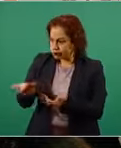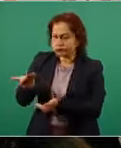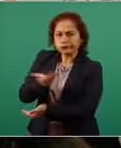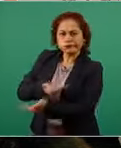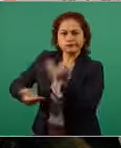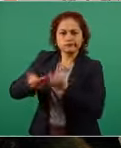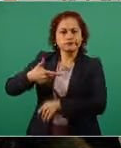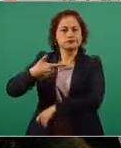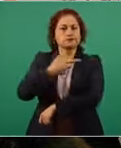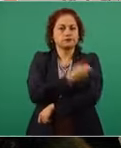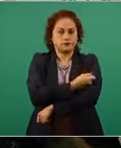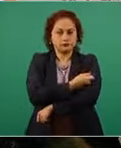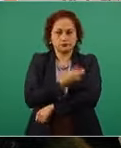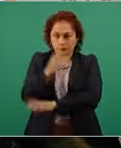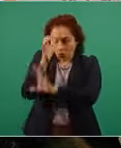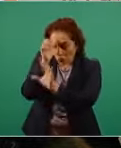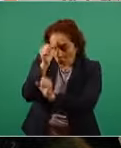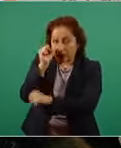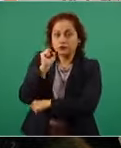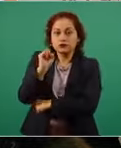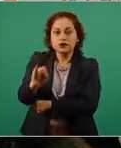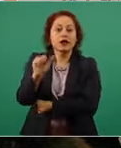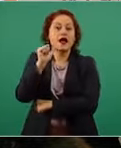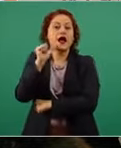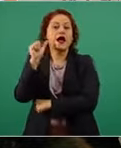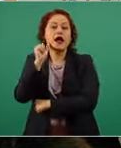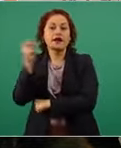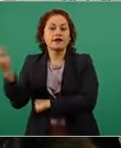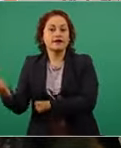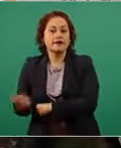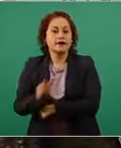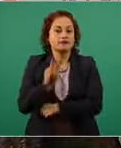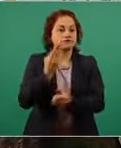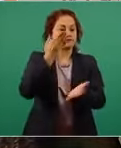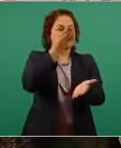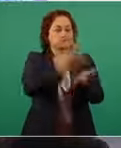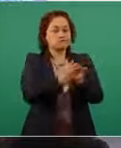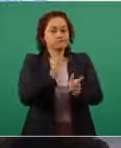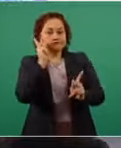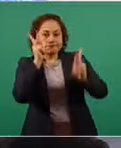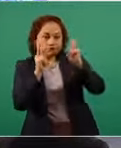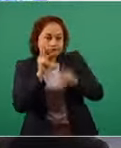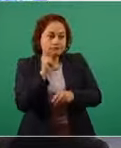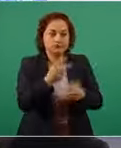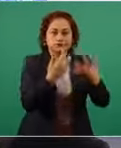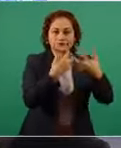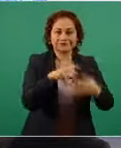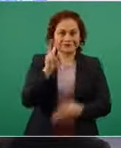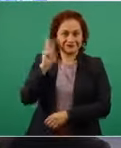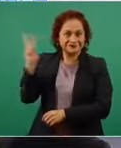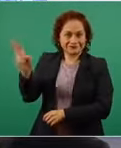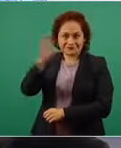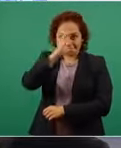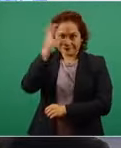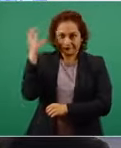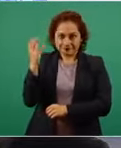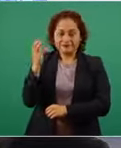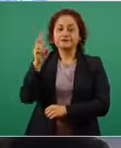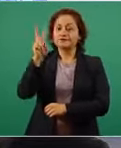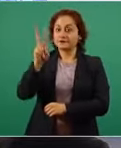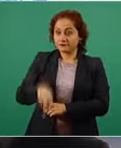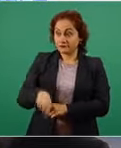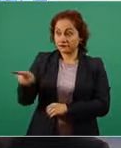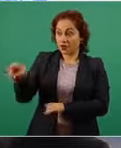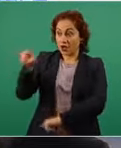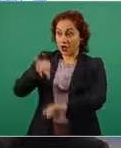ayer se visitó la planta, tienen ustedes aquí algunas imágenes. Debo decir que a la fecha el laboratorio argentino de muy alta calidad,